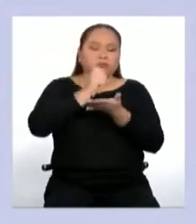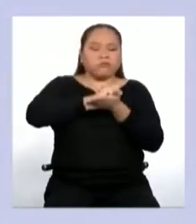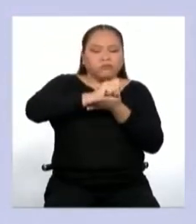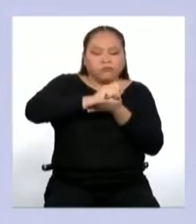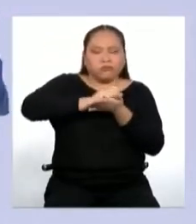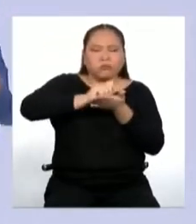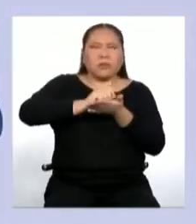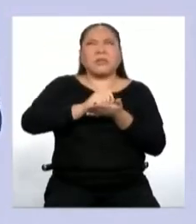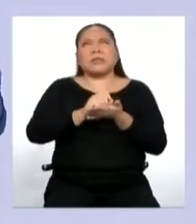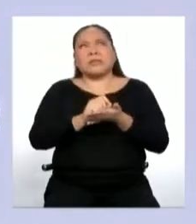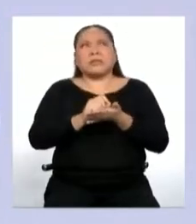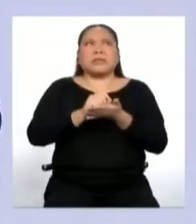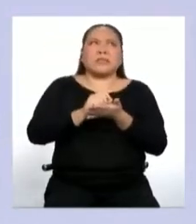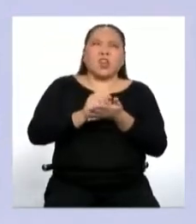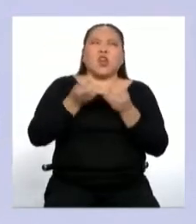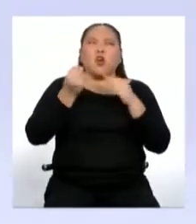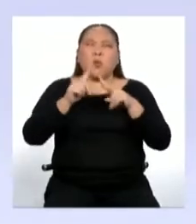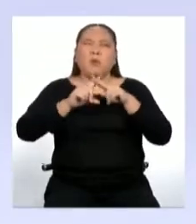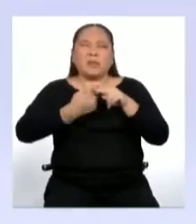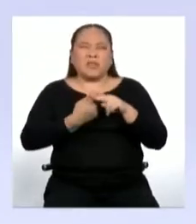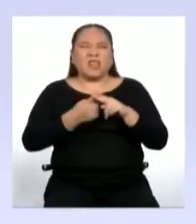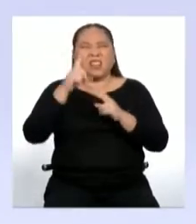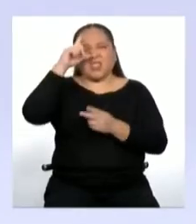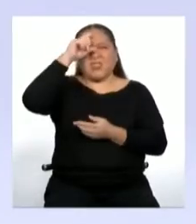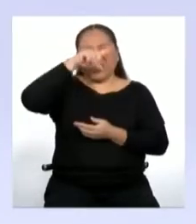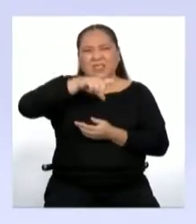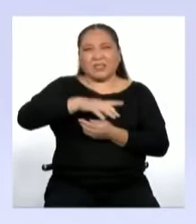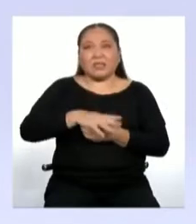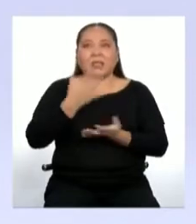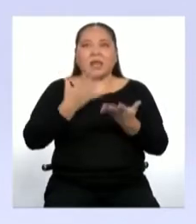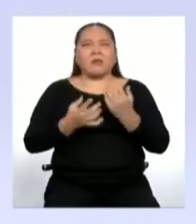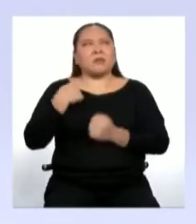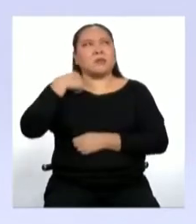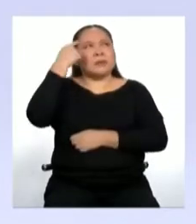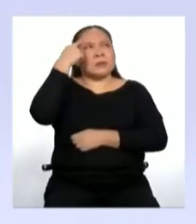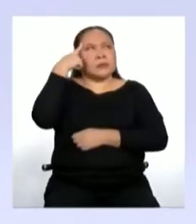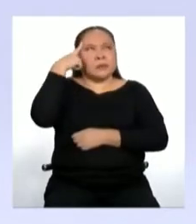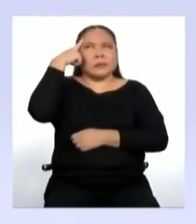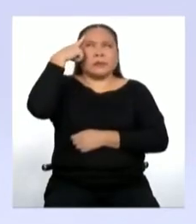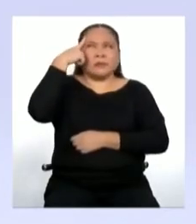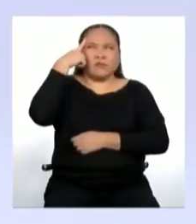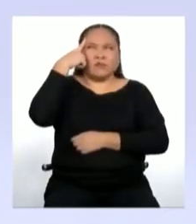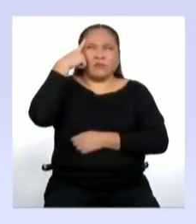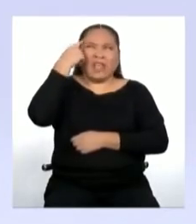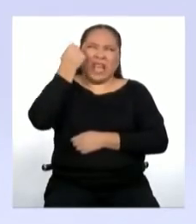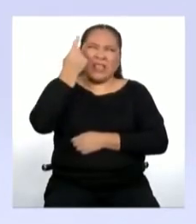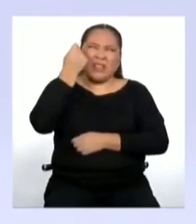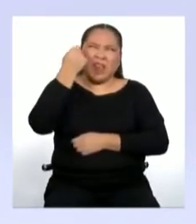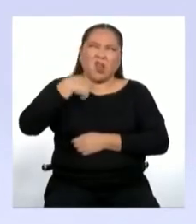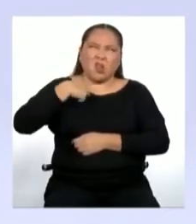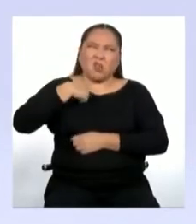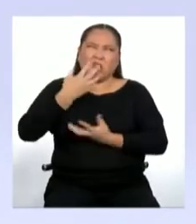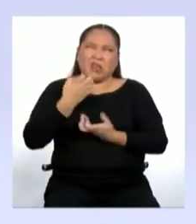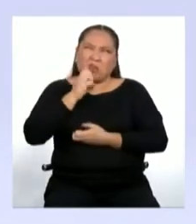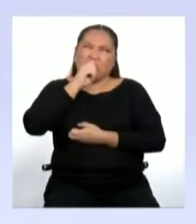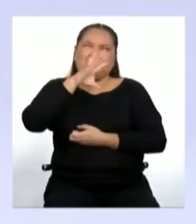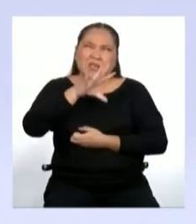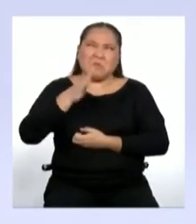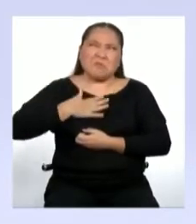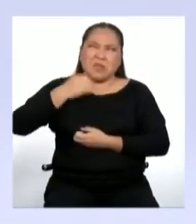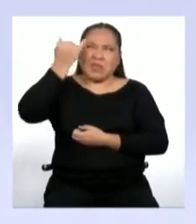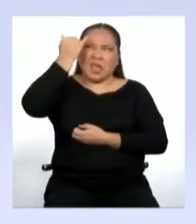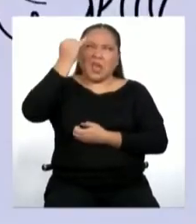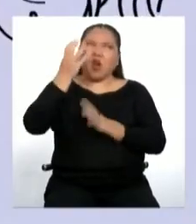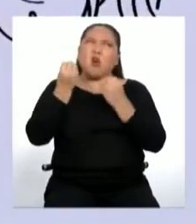te cuesta mucho empezar a escribir? Quizá te hayas puesto a pensar, ¿se entenderá el mensaje que quiero dar? ¿Cómo